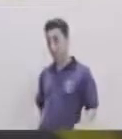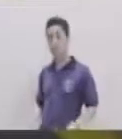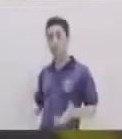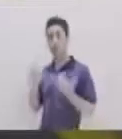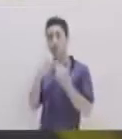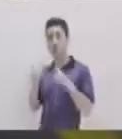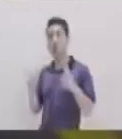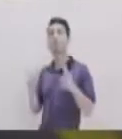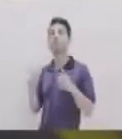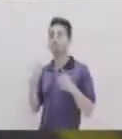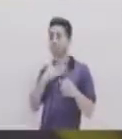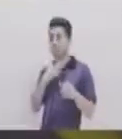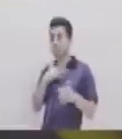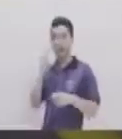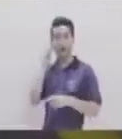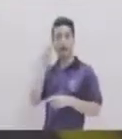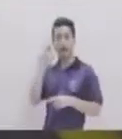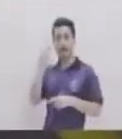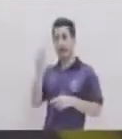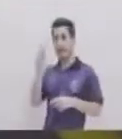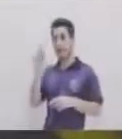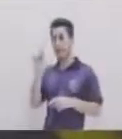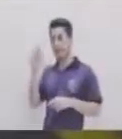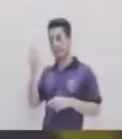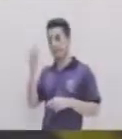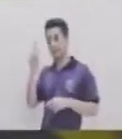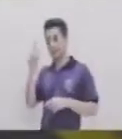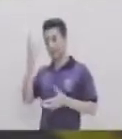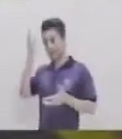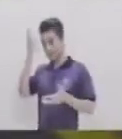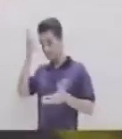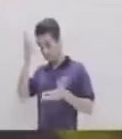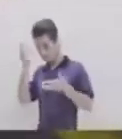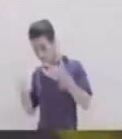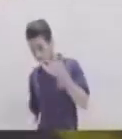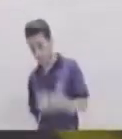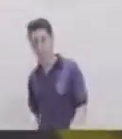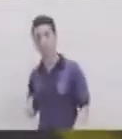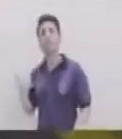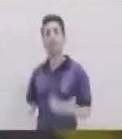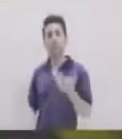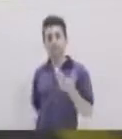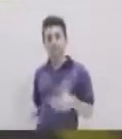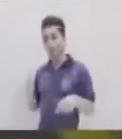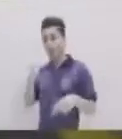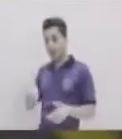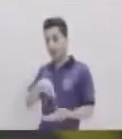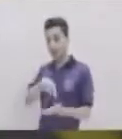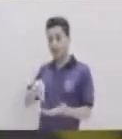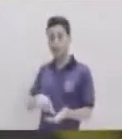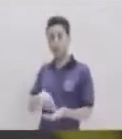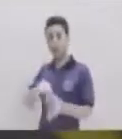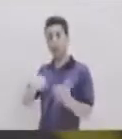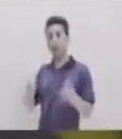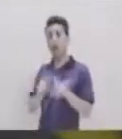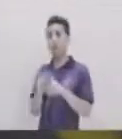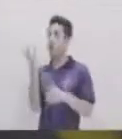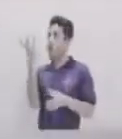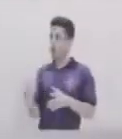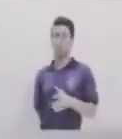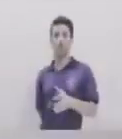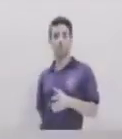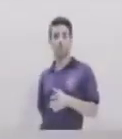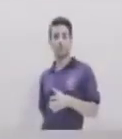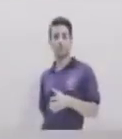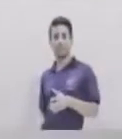Como un imán ¿Verdad? Que está en el centro De la tierra Que nos atrae todo Y es pues esa ley De atracción ¿Verdad? Sí, correcto De